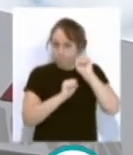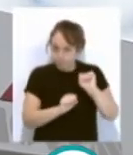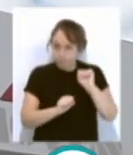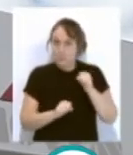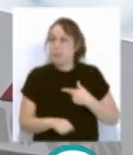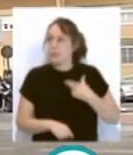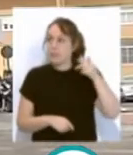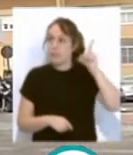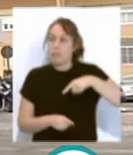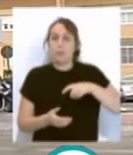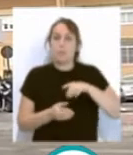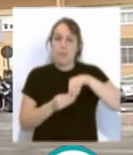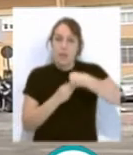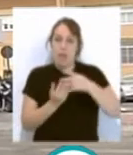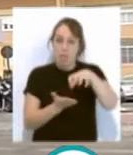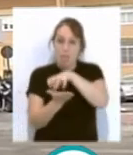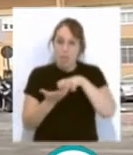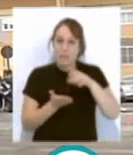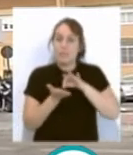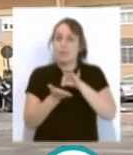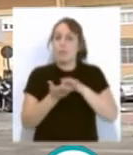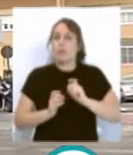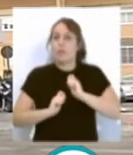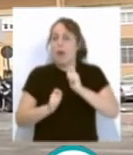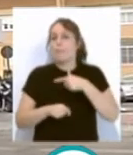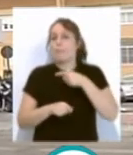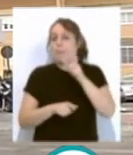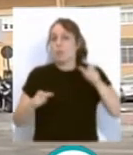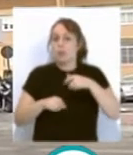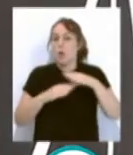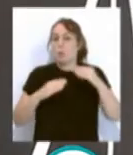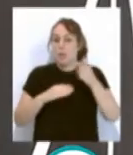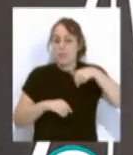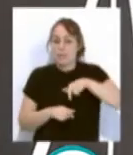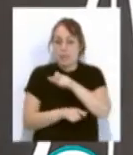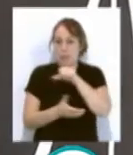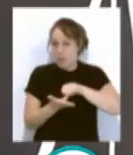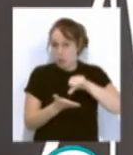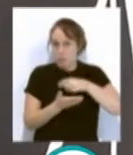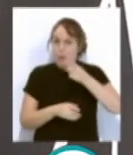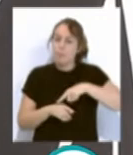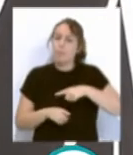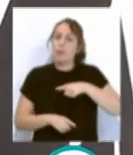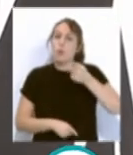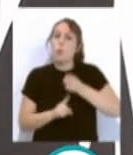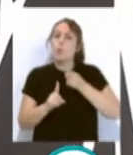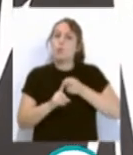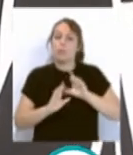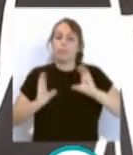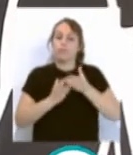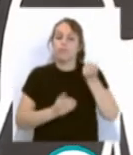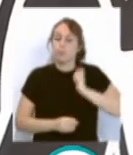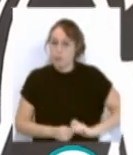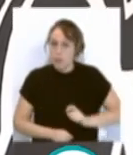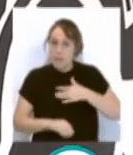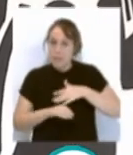servicio de la sala se prestará principalmente a las personas usuarias de este centro, aunque también podrán darle uso bandas profesionales que quieran tocar